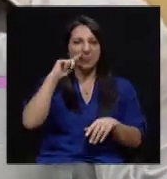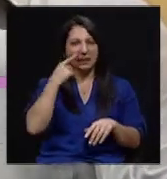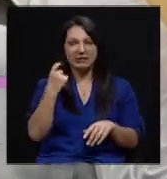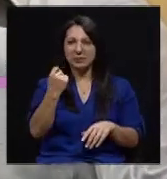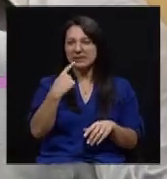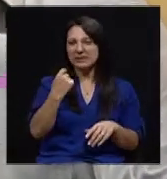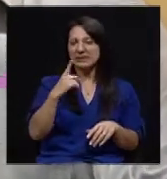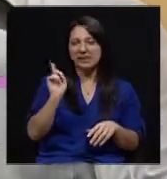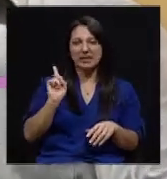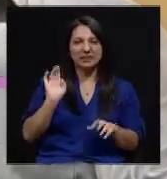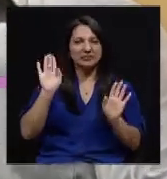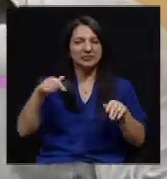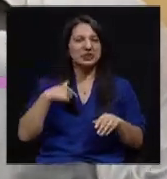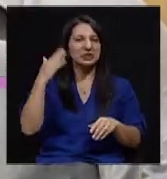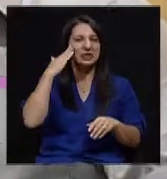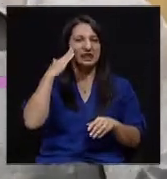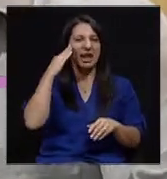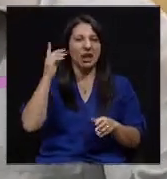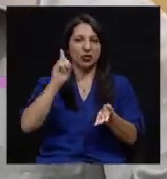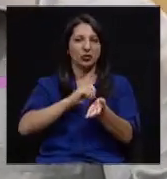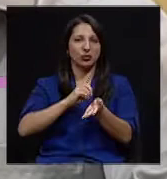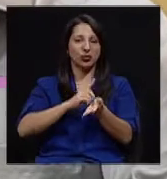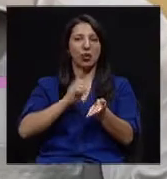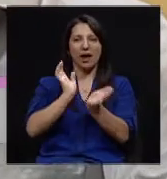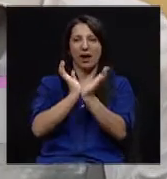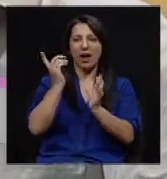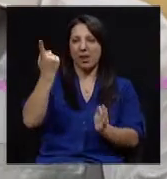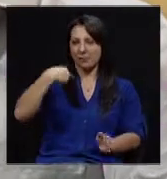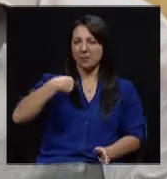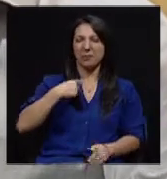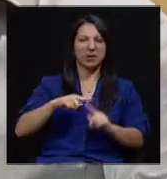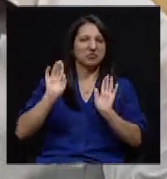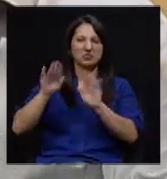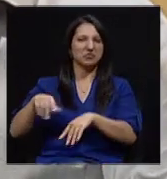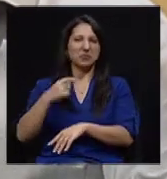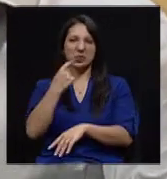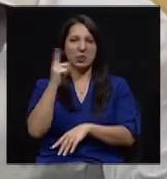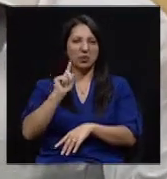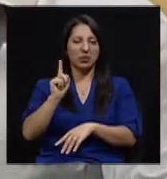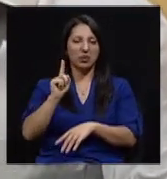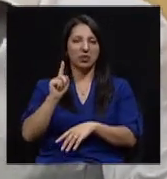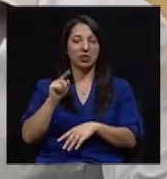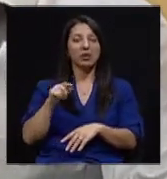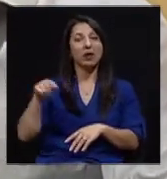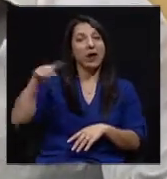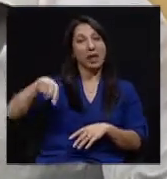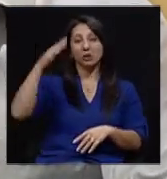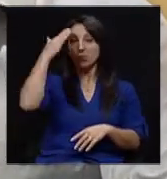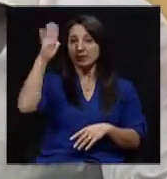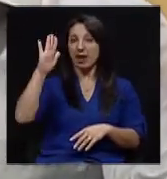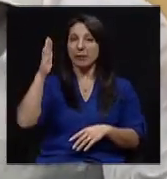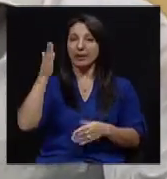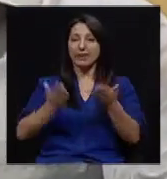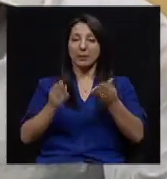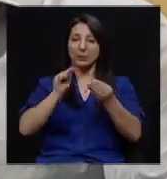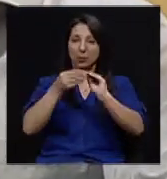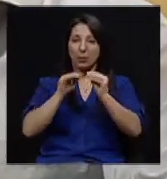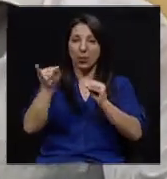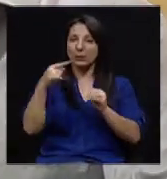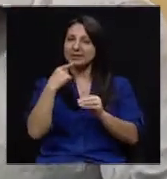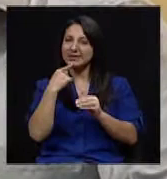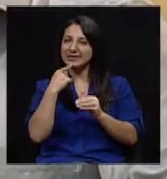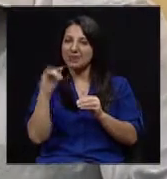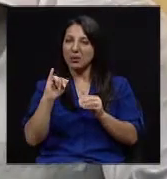la pastilla. Yo sé que me la mandaron en la caja, pero no me la voy a tomar. Lo que no saben es que muchas veces ese número, como usted dice,